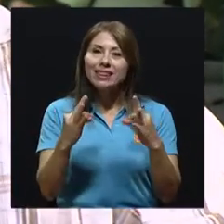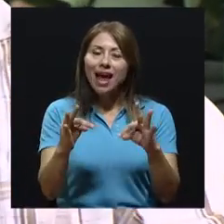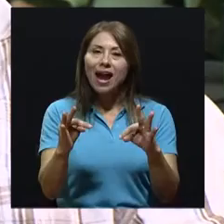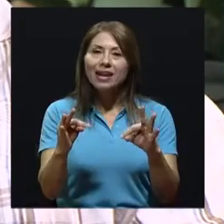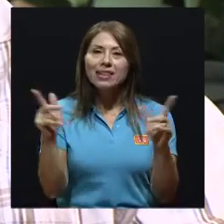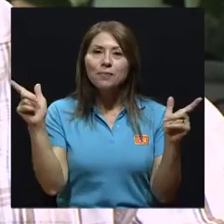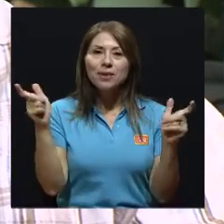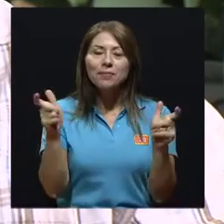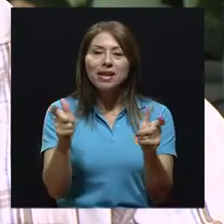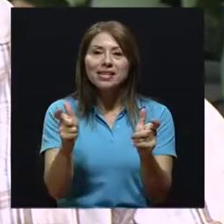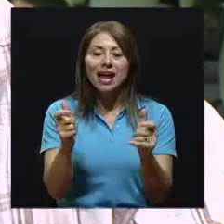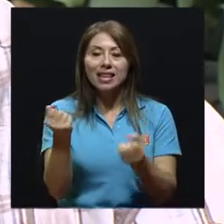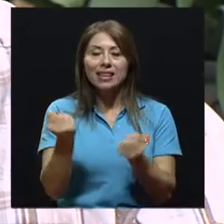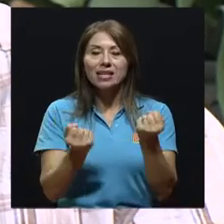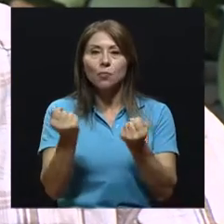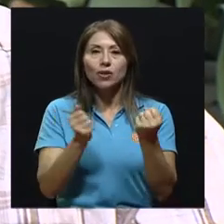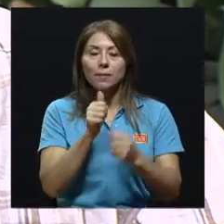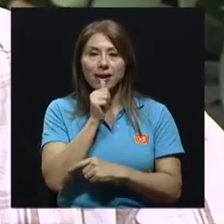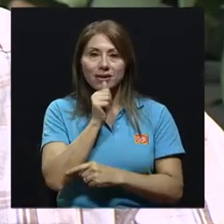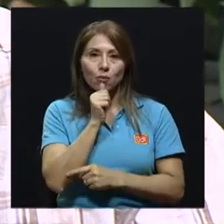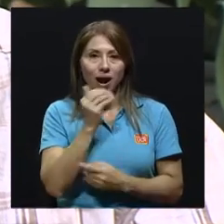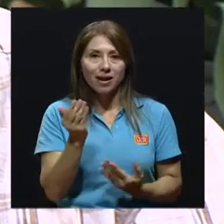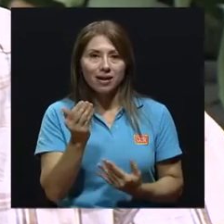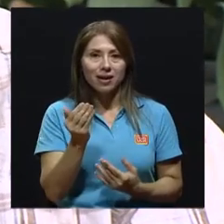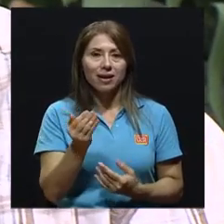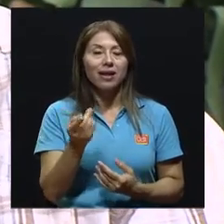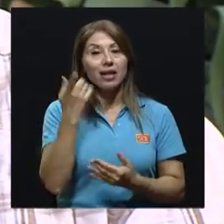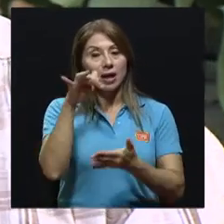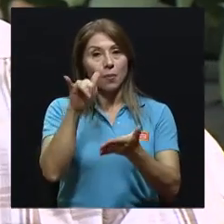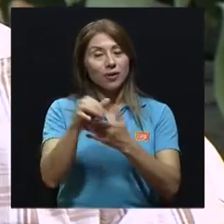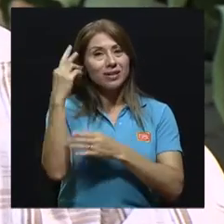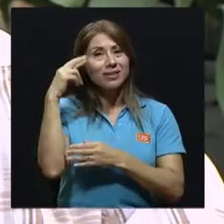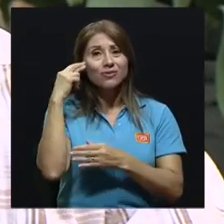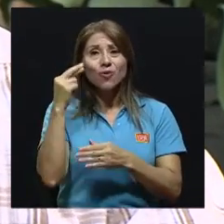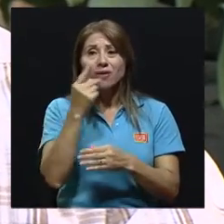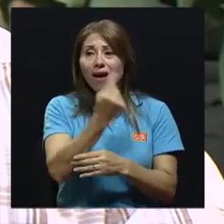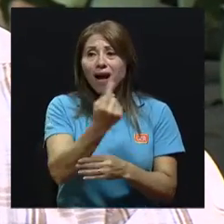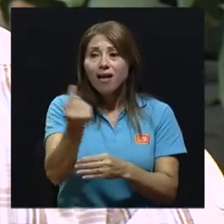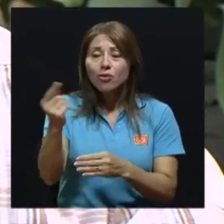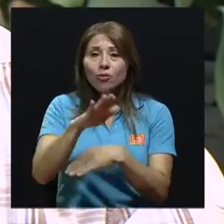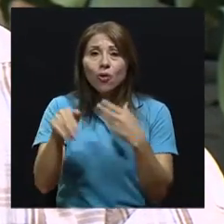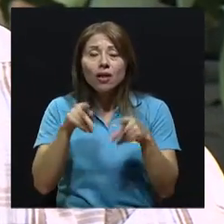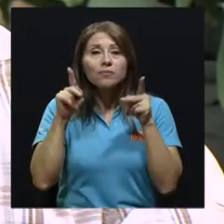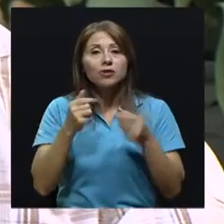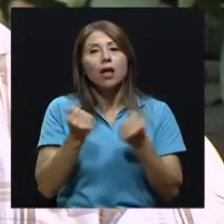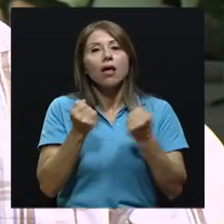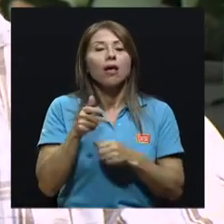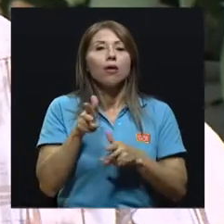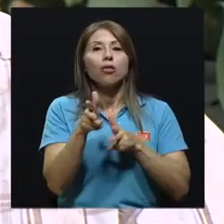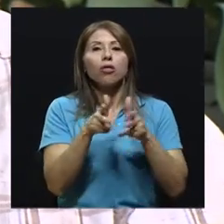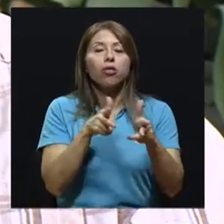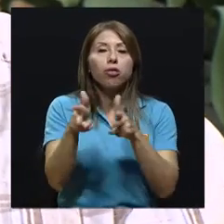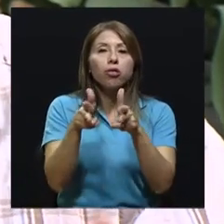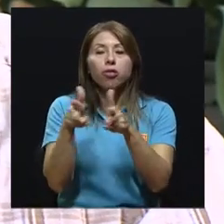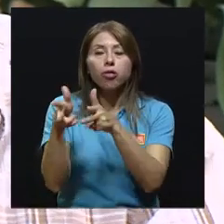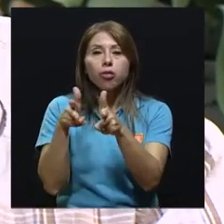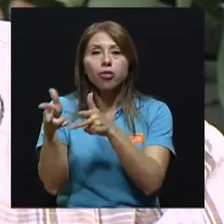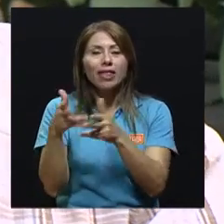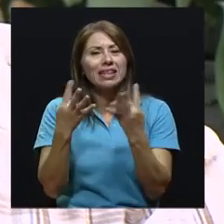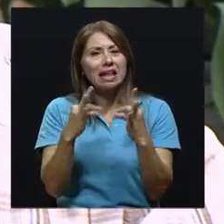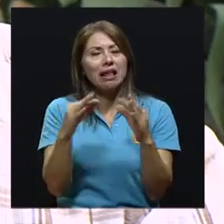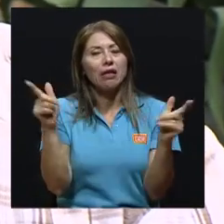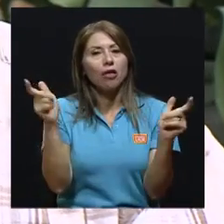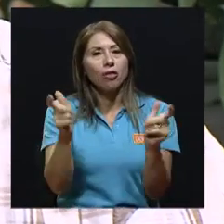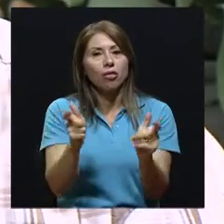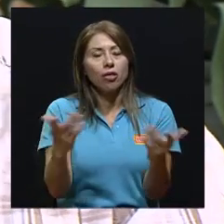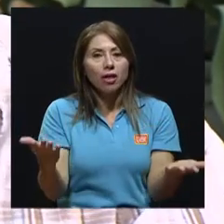tratar de minimizar el transporte particular, que eso es uno de los principales contribuyentes en la flota vehicular a la contaminación del